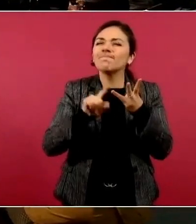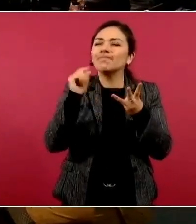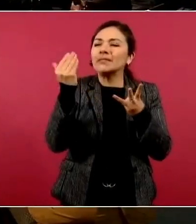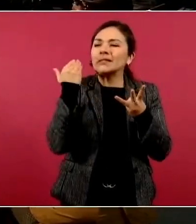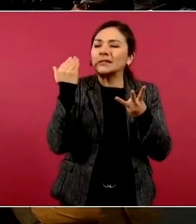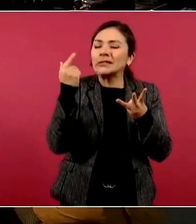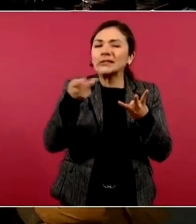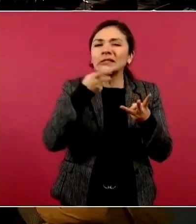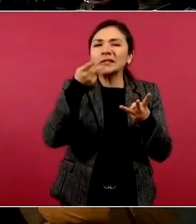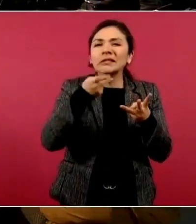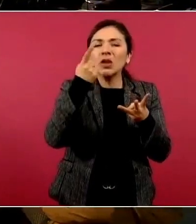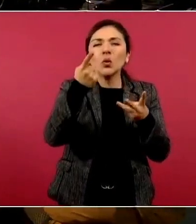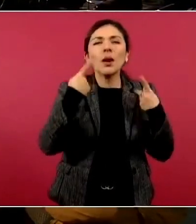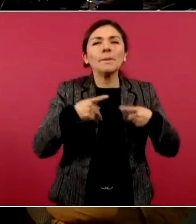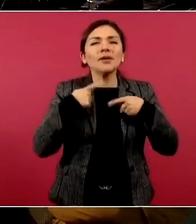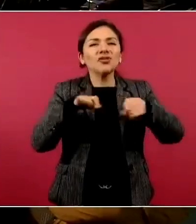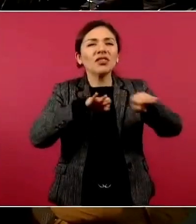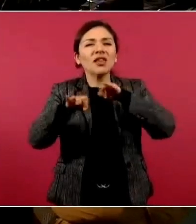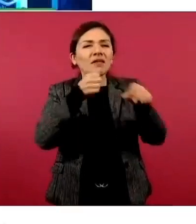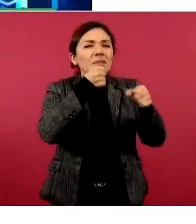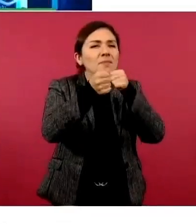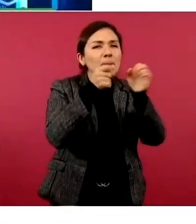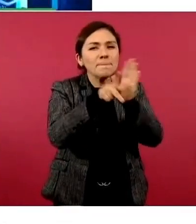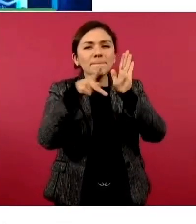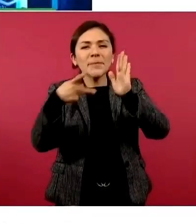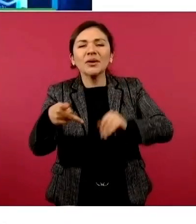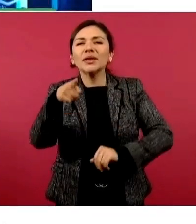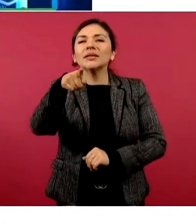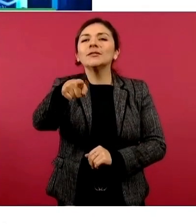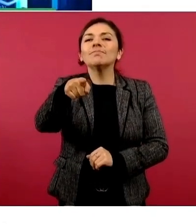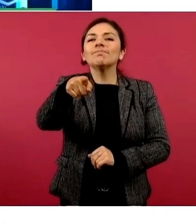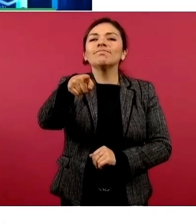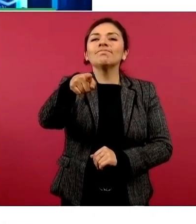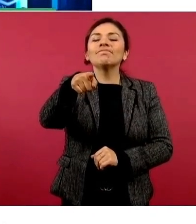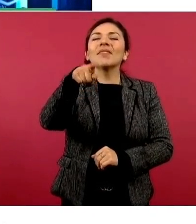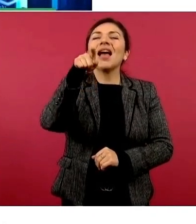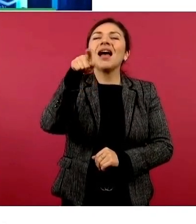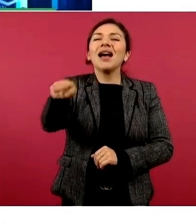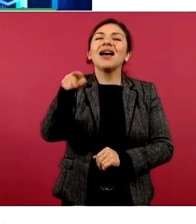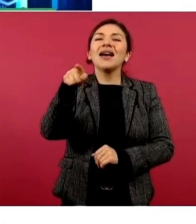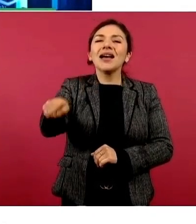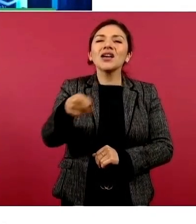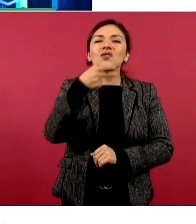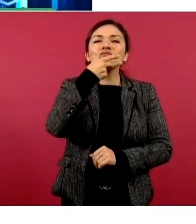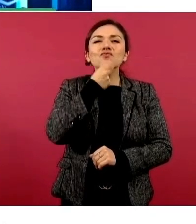mencionar ahora, un periodista. Ah, un señor